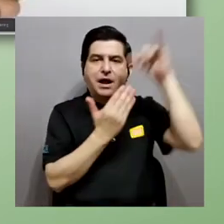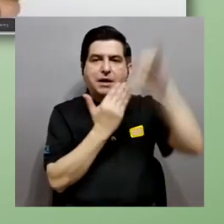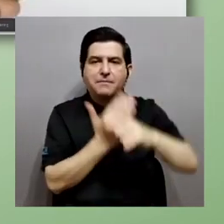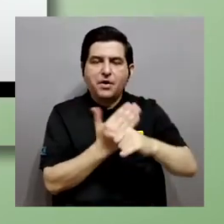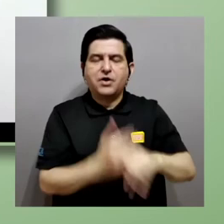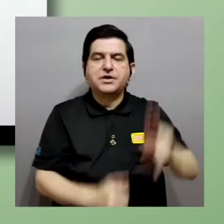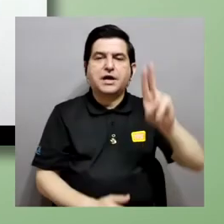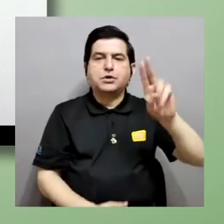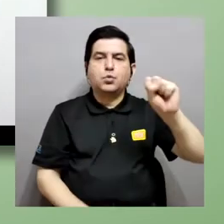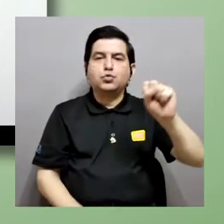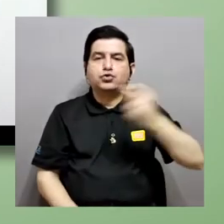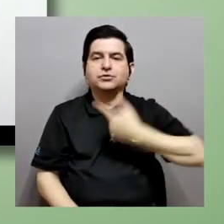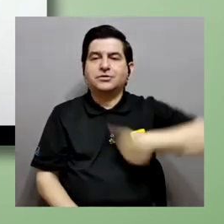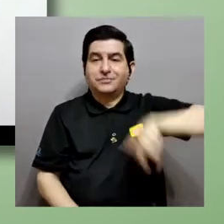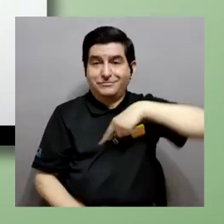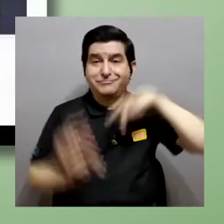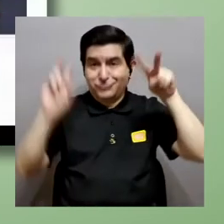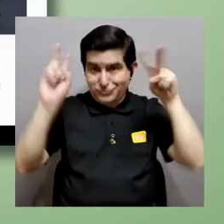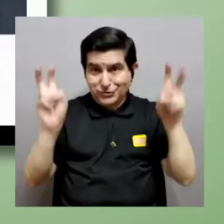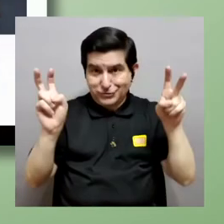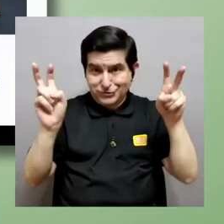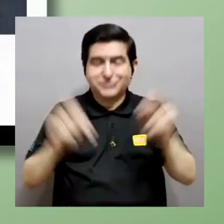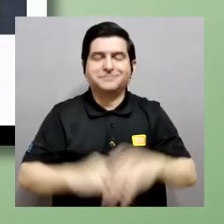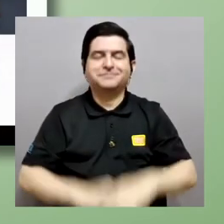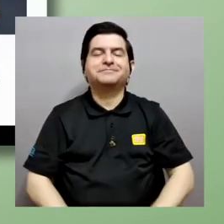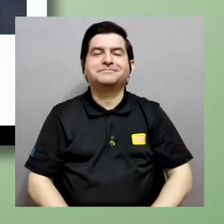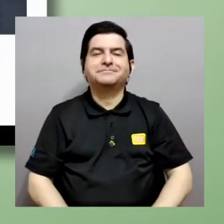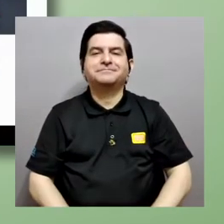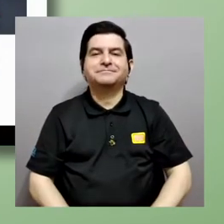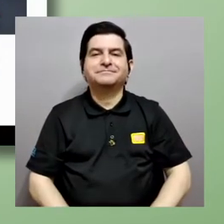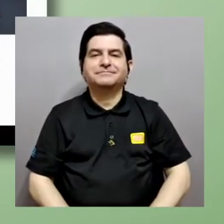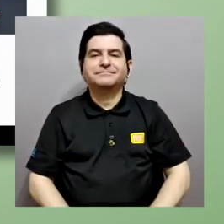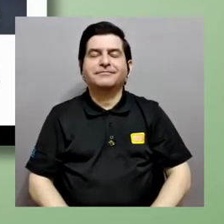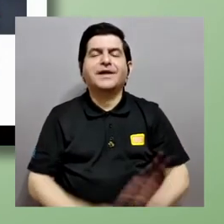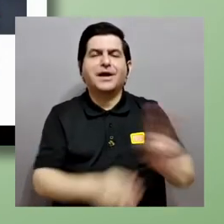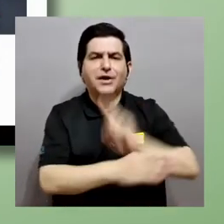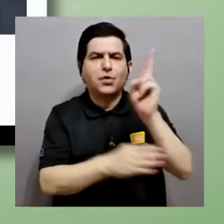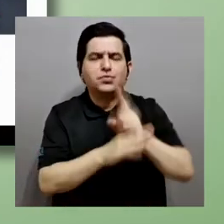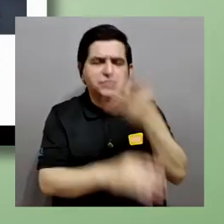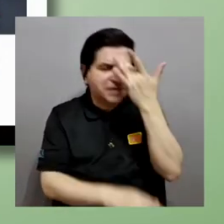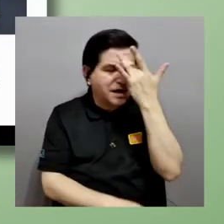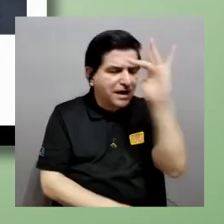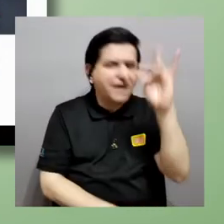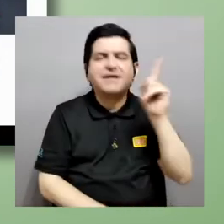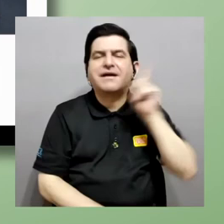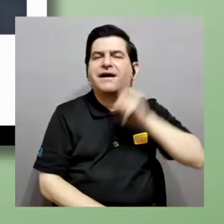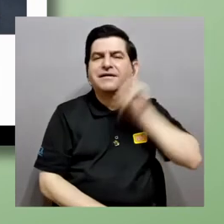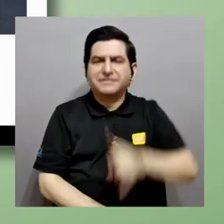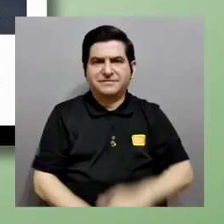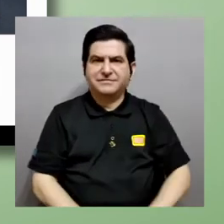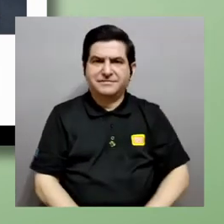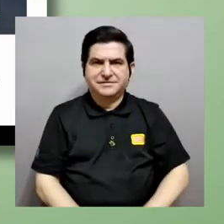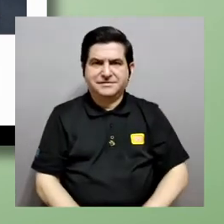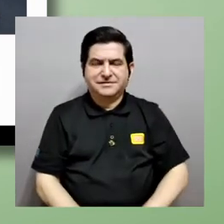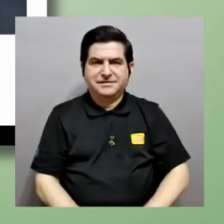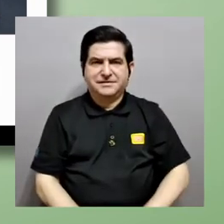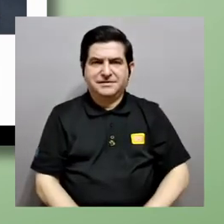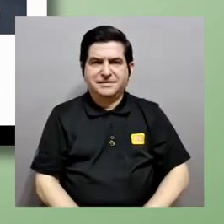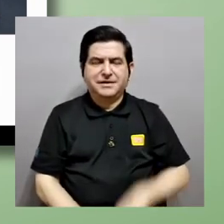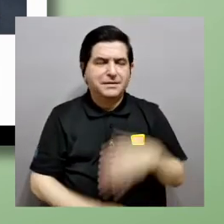en español Proyecto Nosotros y estamos utilizando inteligencia artificial para